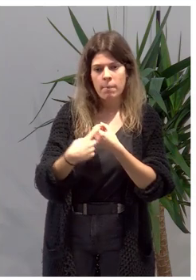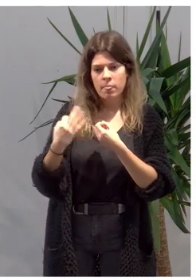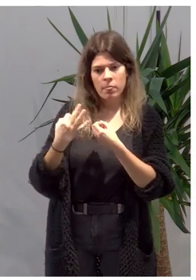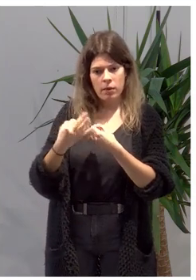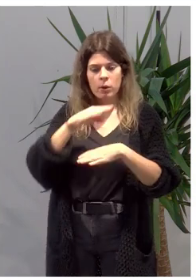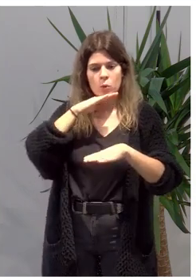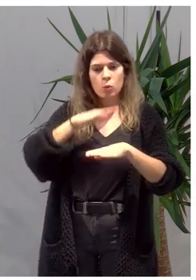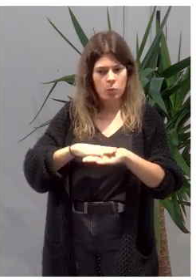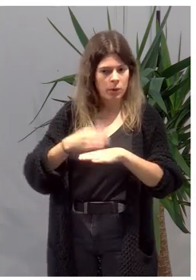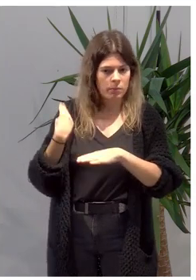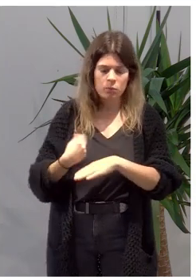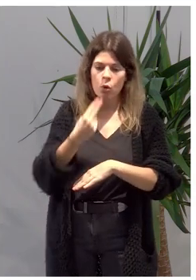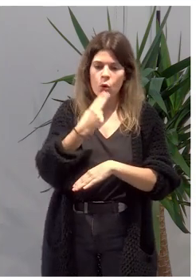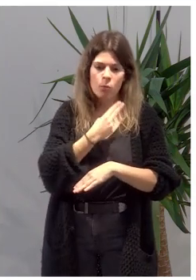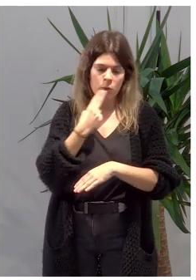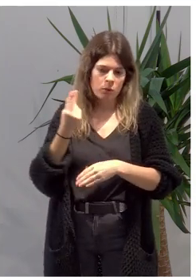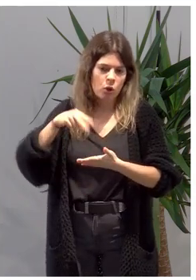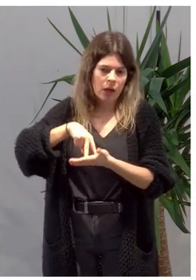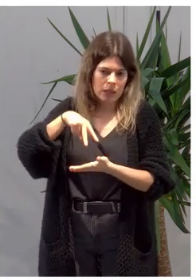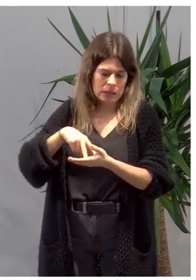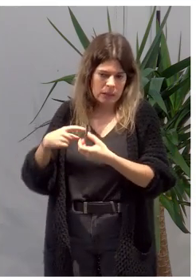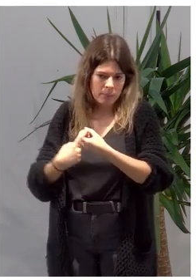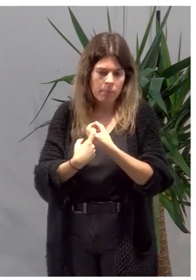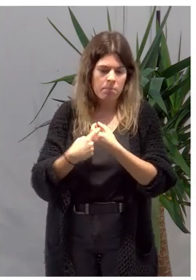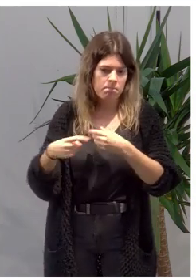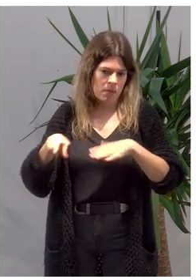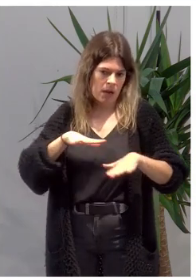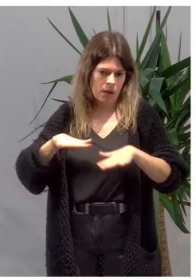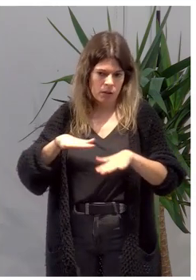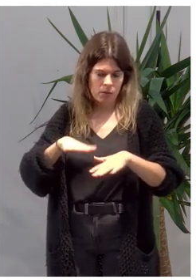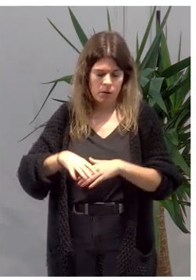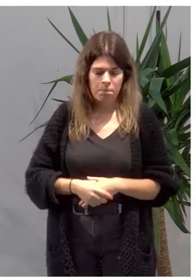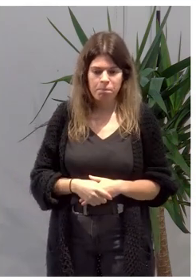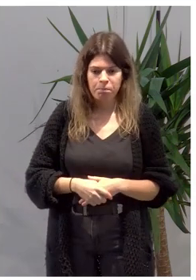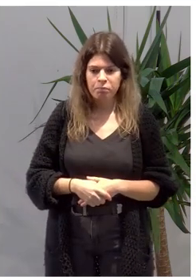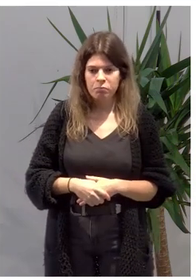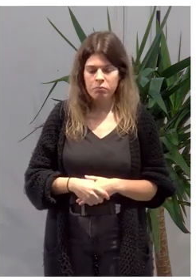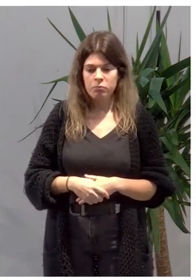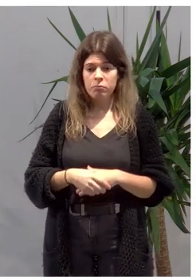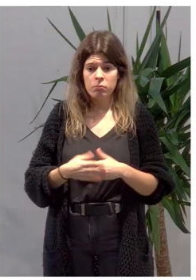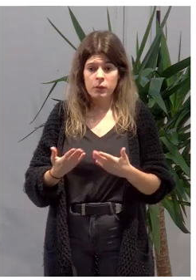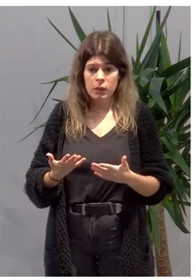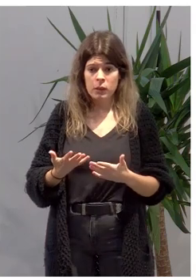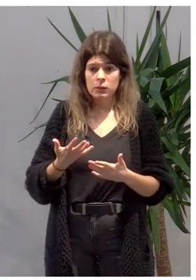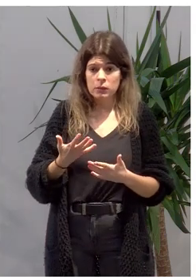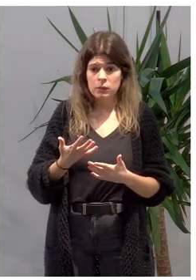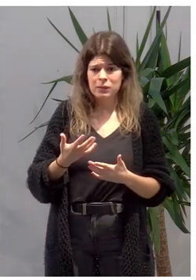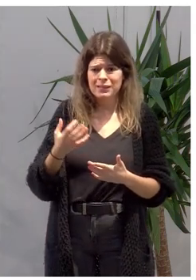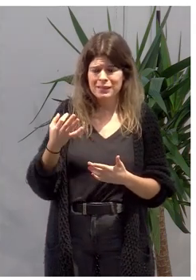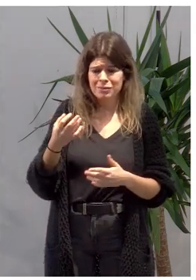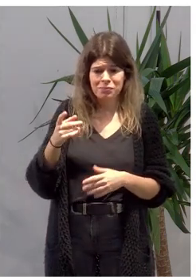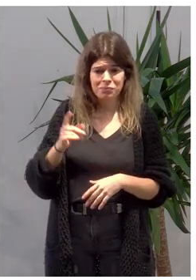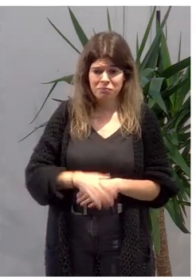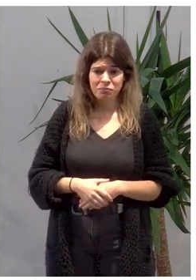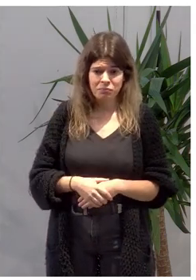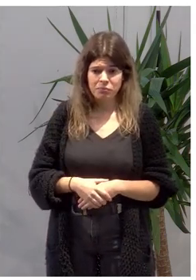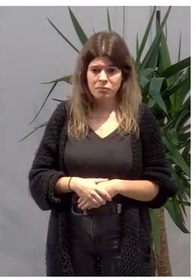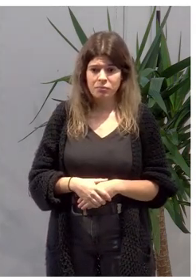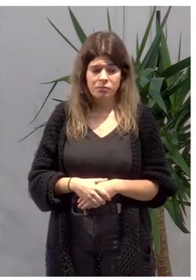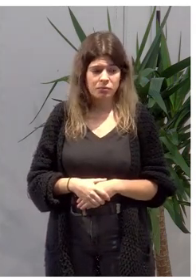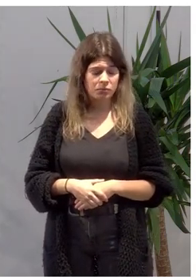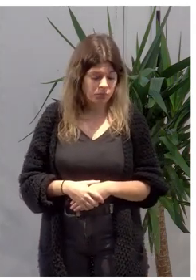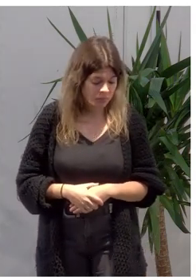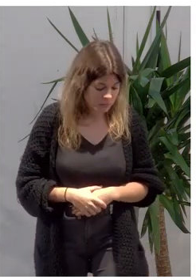cumplan también con sus compromisos de asistencia y participación activa durante todo el proceso de formación, y en la medida que les corresponda también el proceso de evaluación, evidentemente.